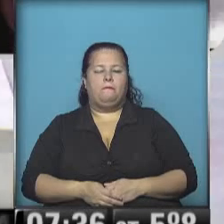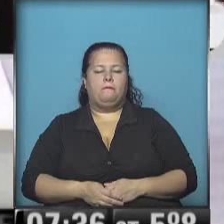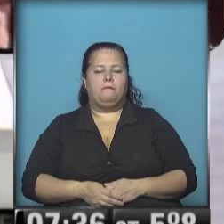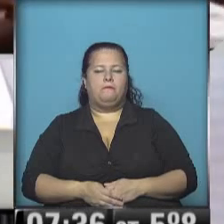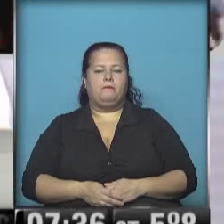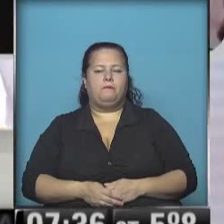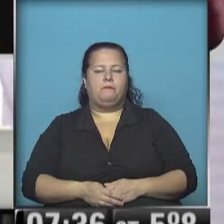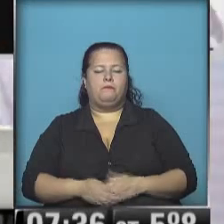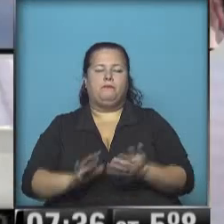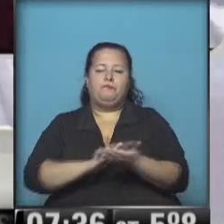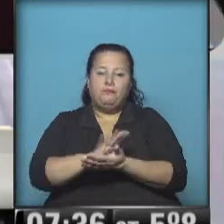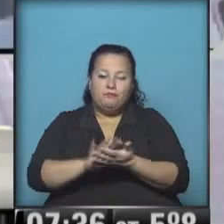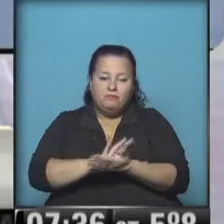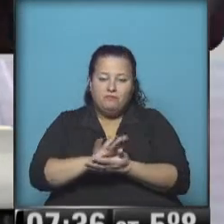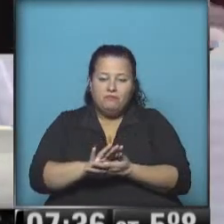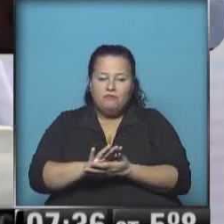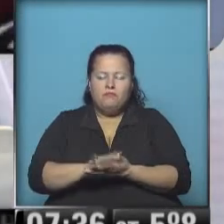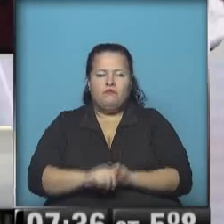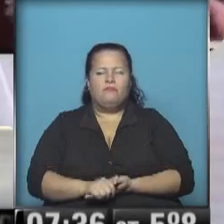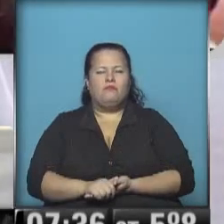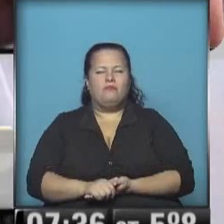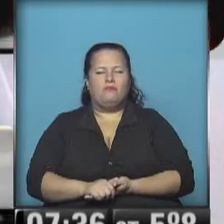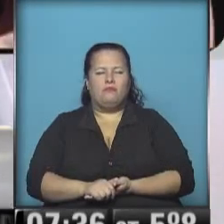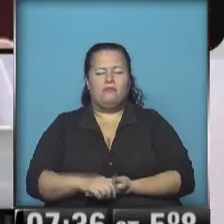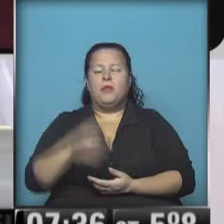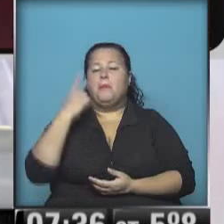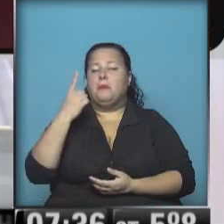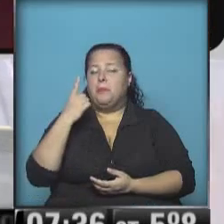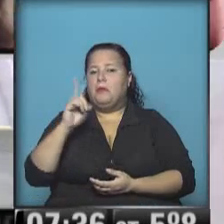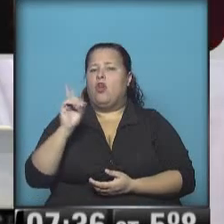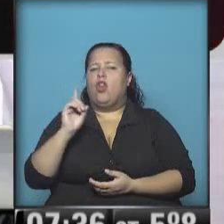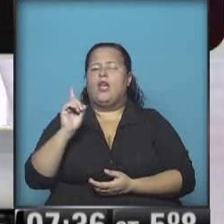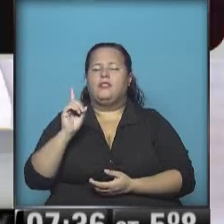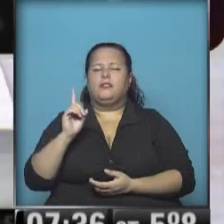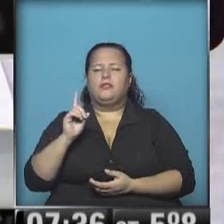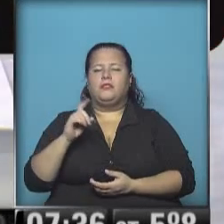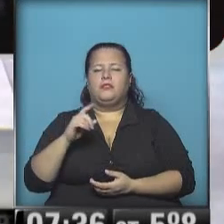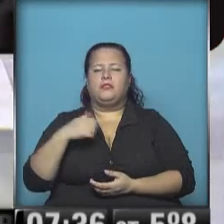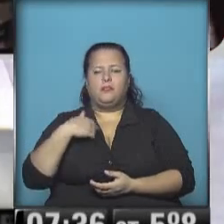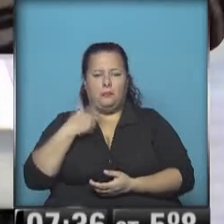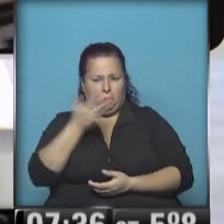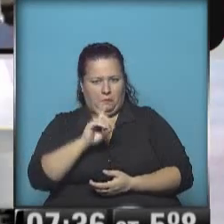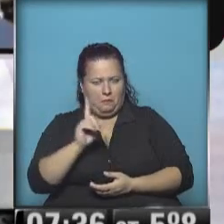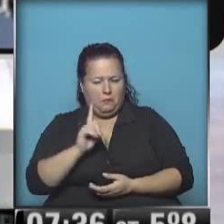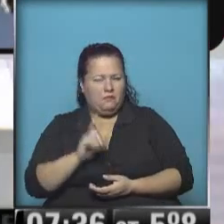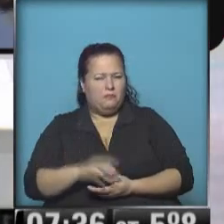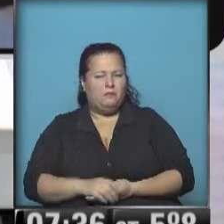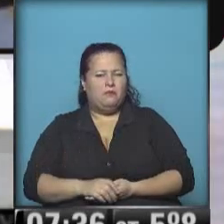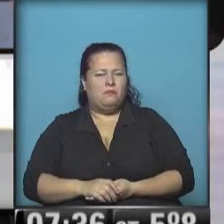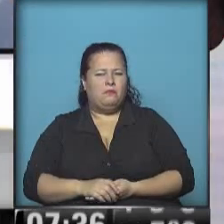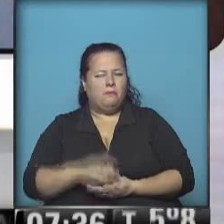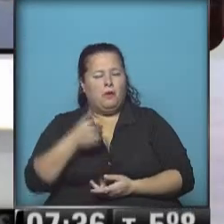La negociación, en un principio, no es que la tiramos nosotros, porque eso era